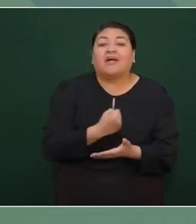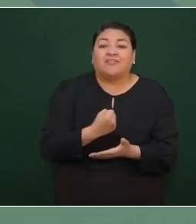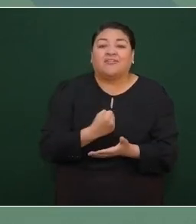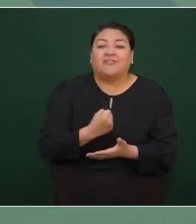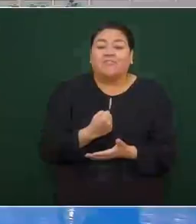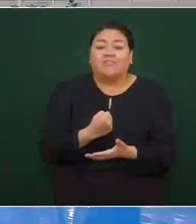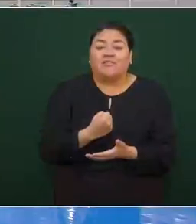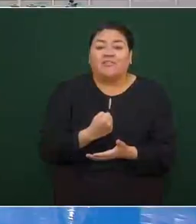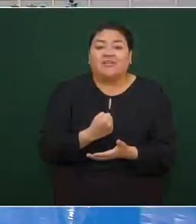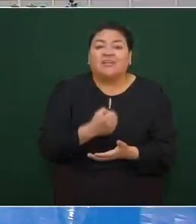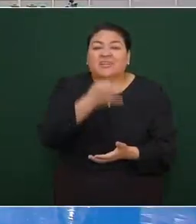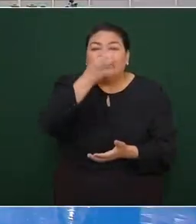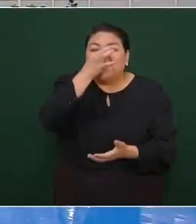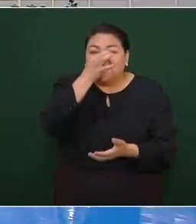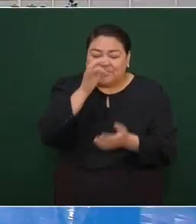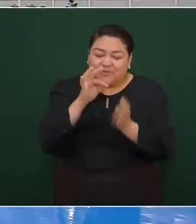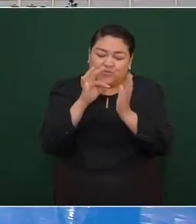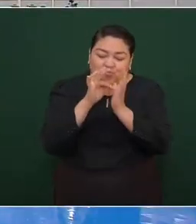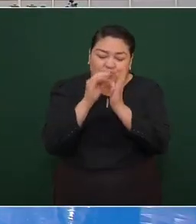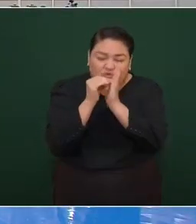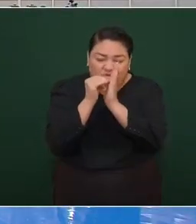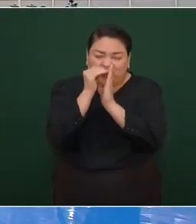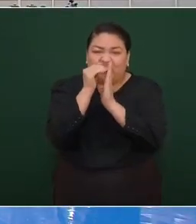con apenas tres puntos